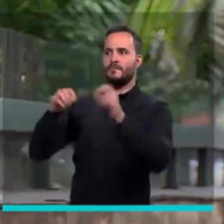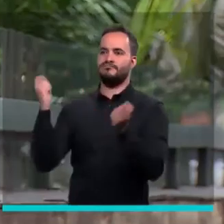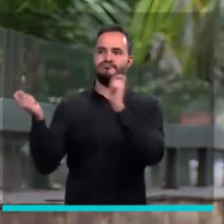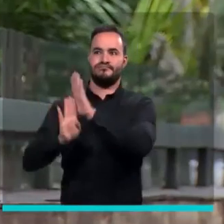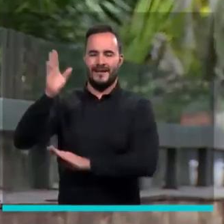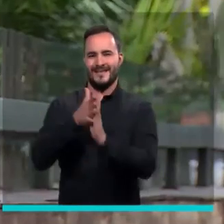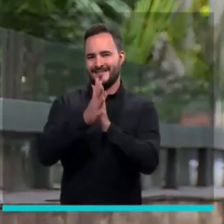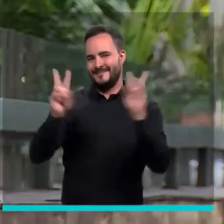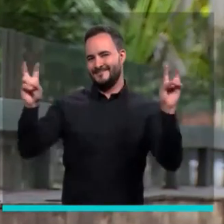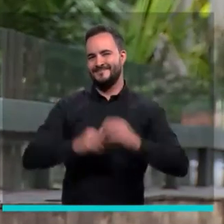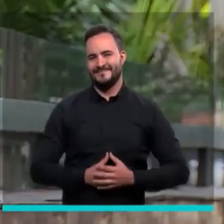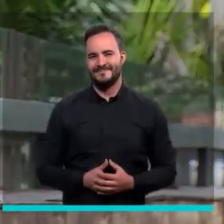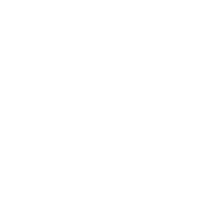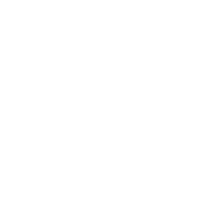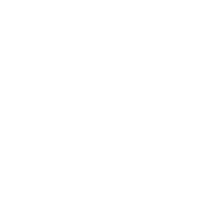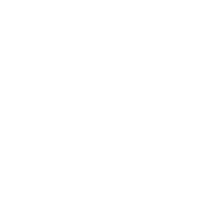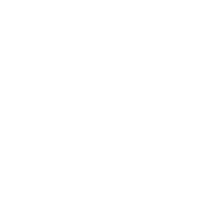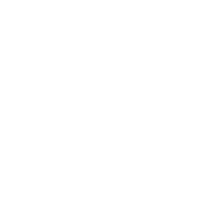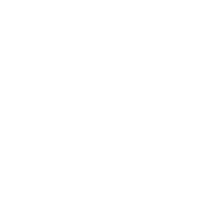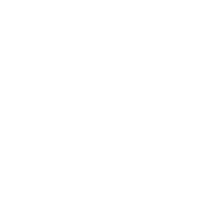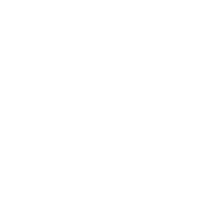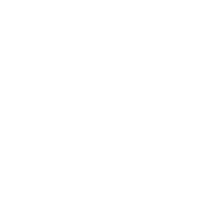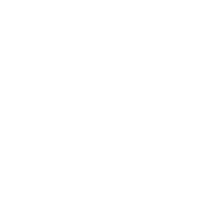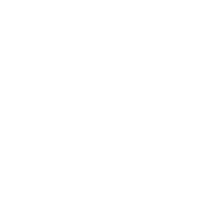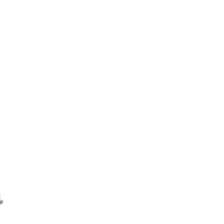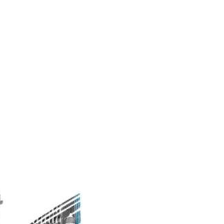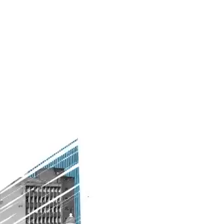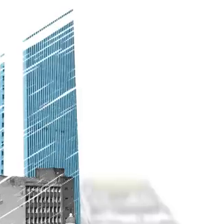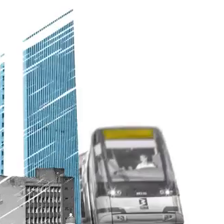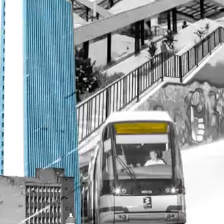contamos cómo avanza nuestra Medellín Futuro. Medellín